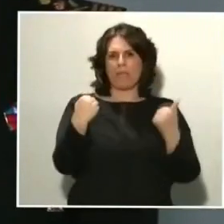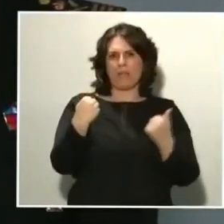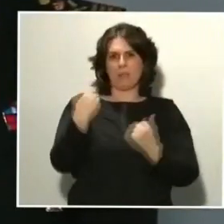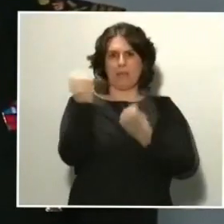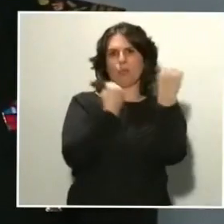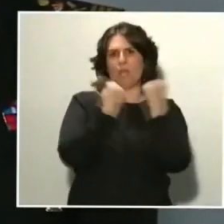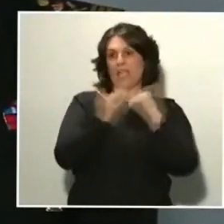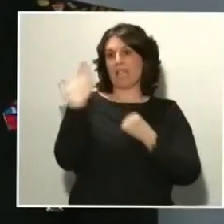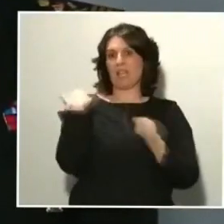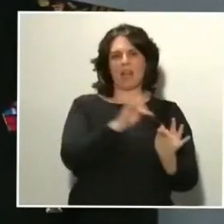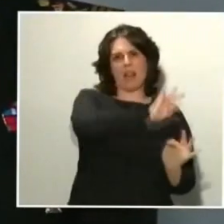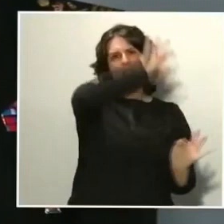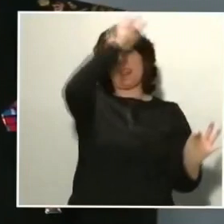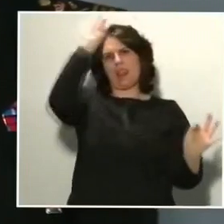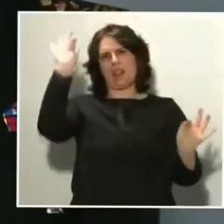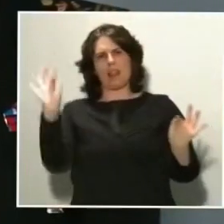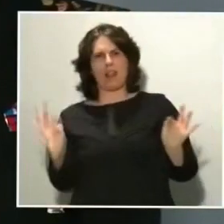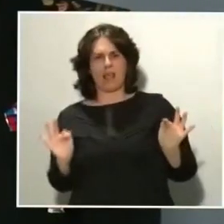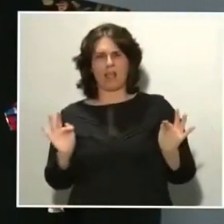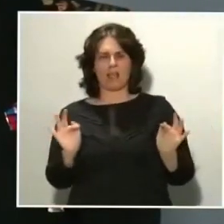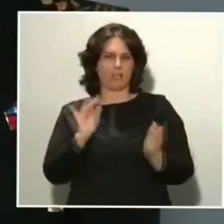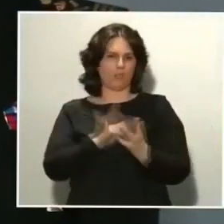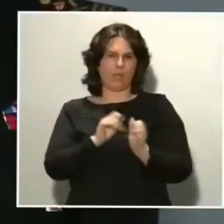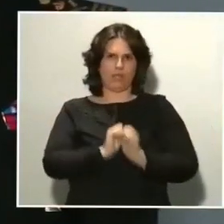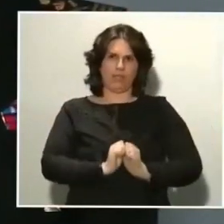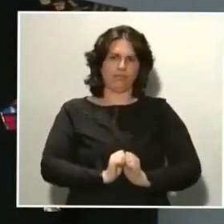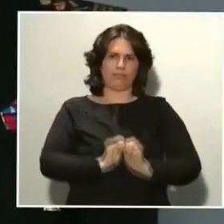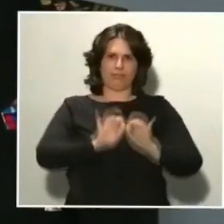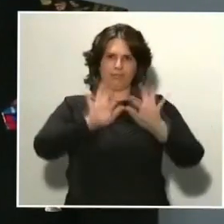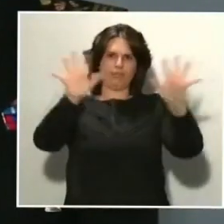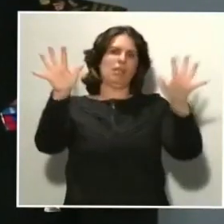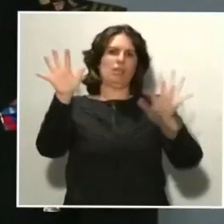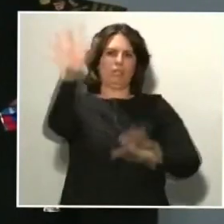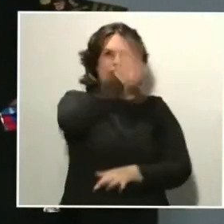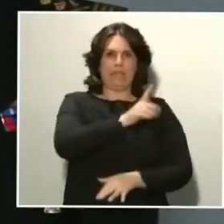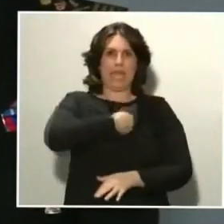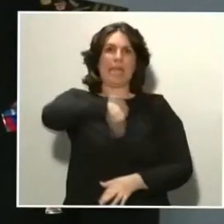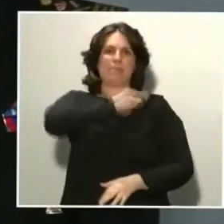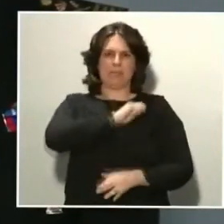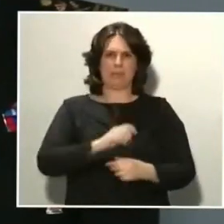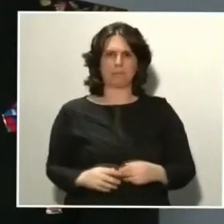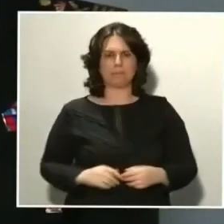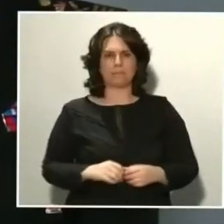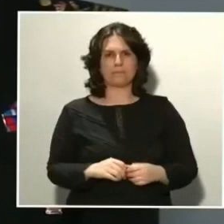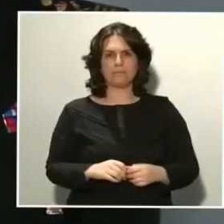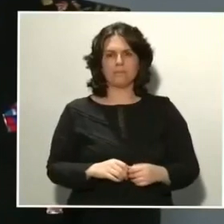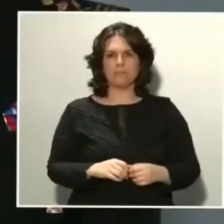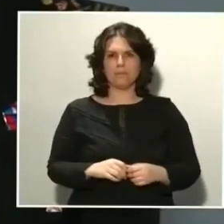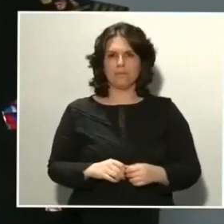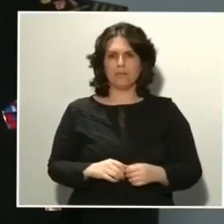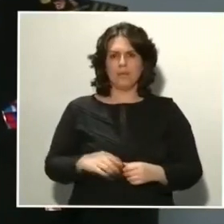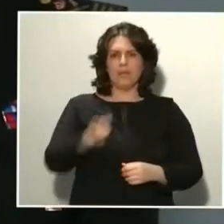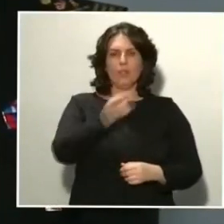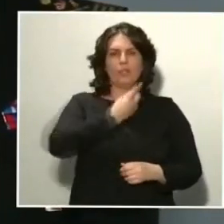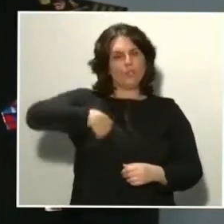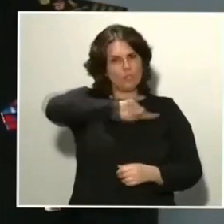recorrido el amplio despliegue que la Guardia Civil tiene en la geografía española. No solamente nos hemos dedicado a